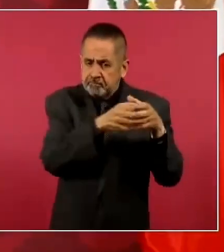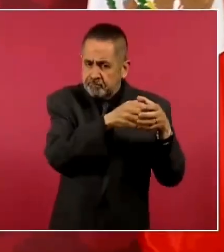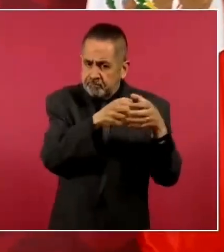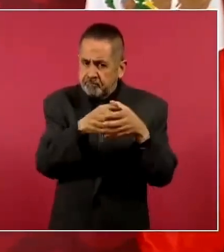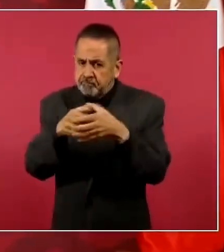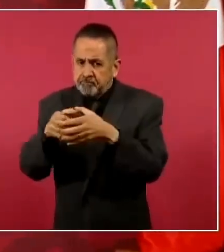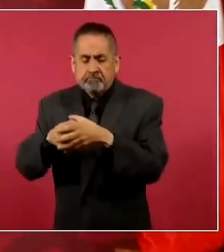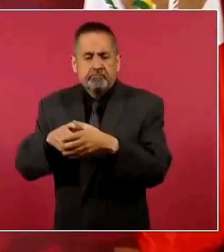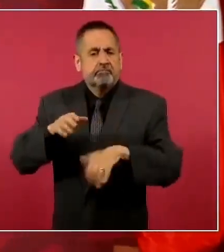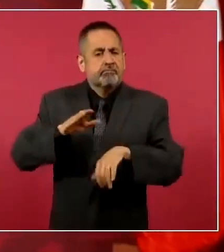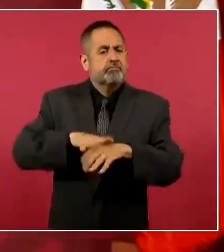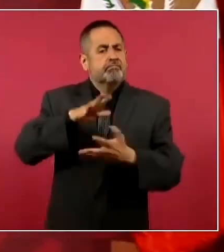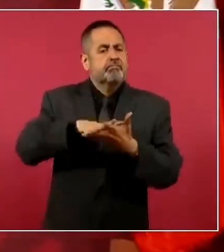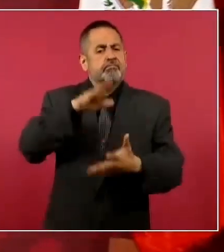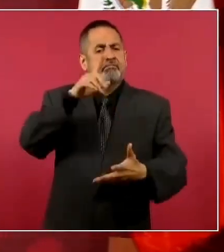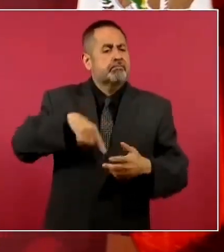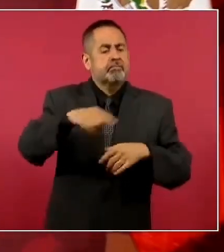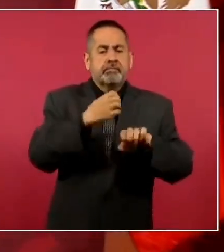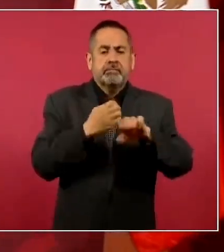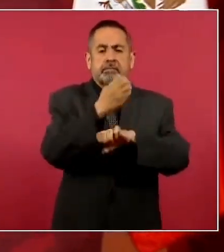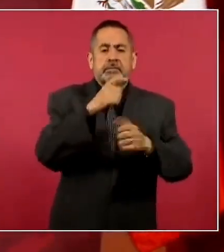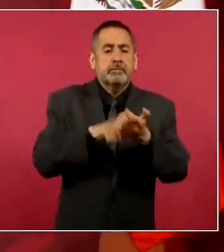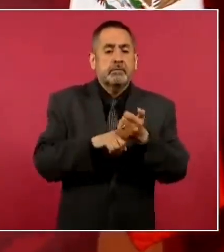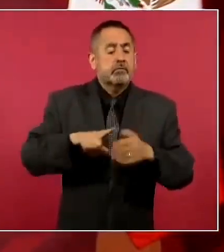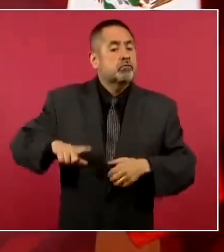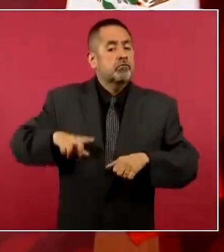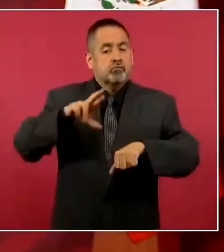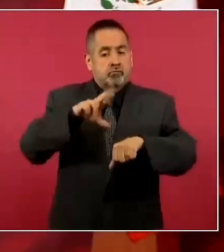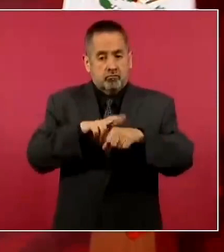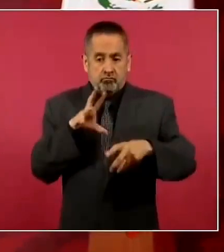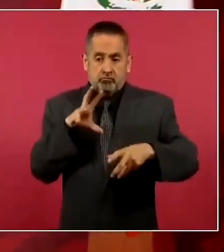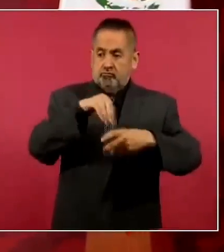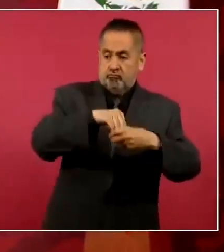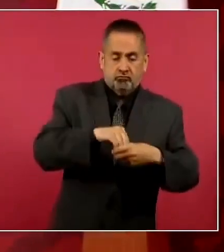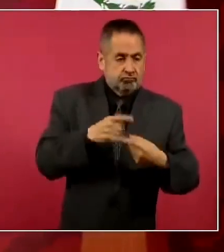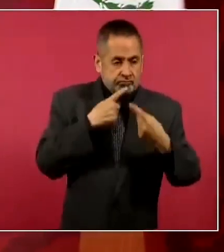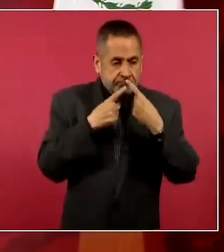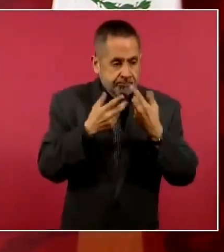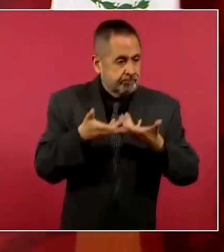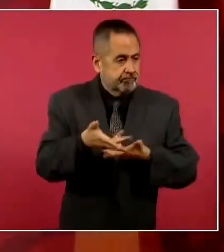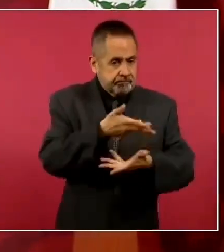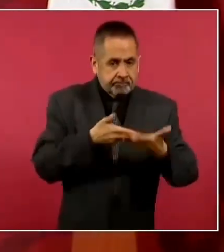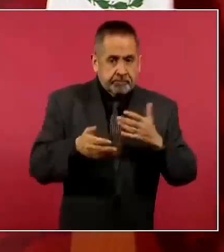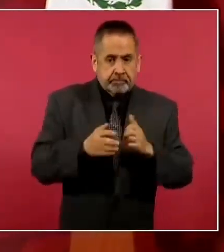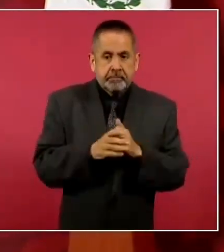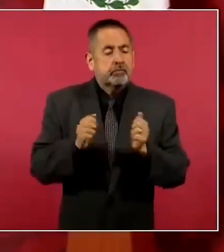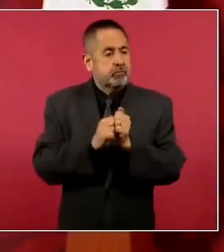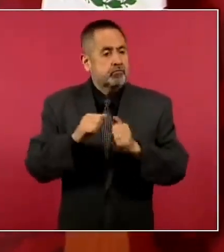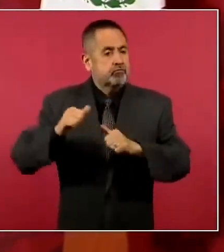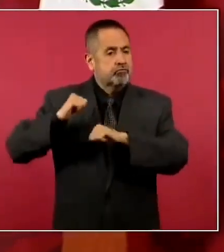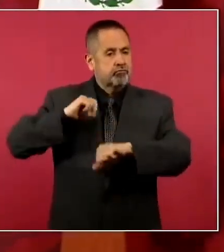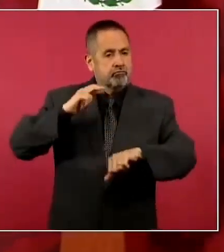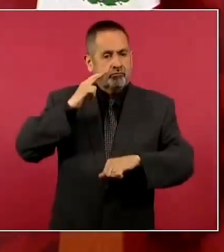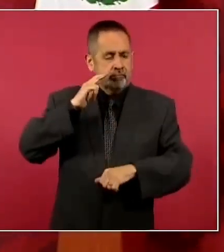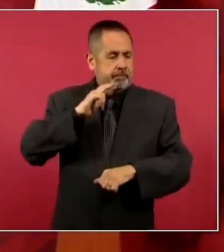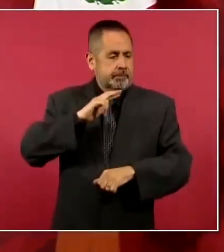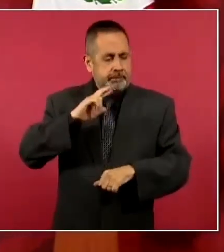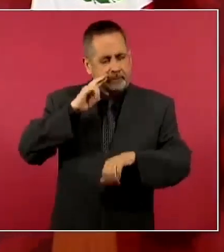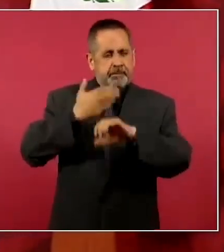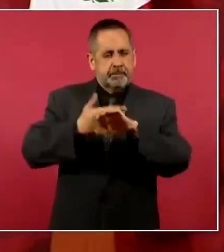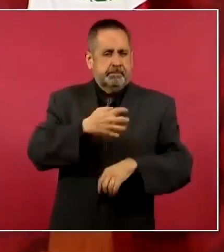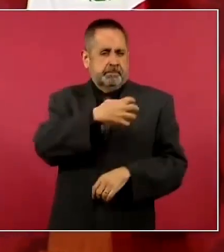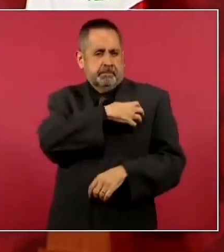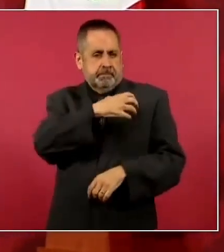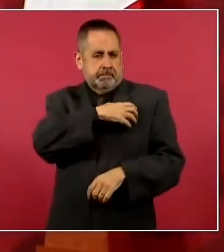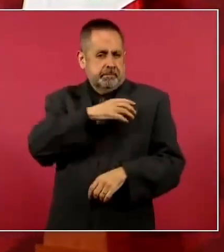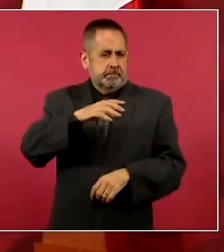los estados participan los gobernadores y ahí están los comandantes de región militar, los